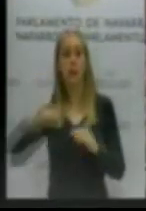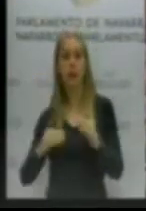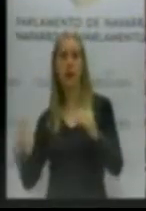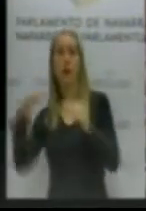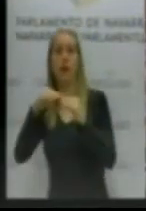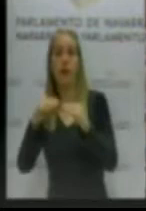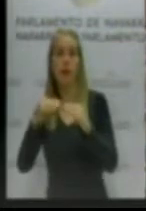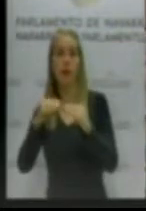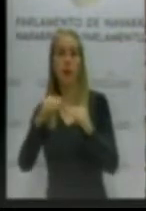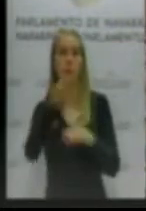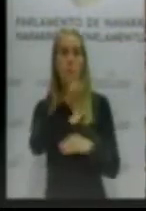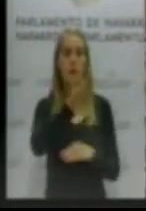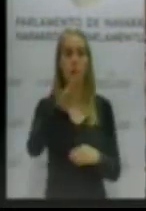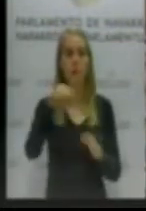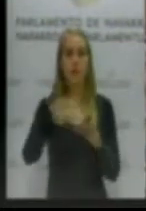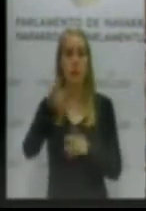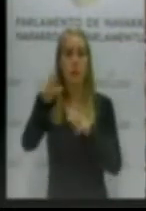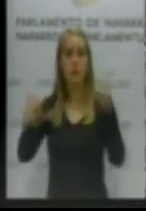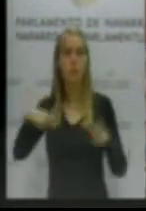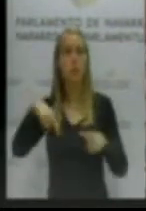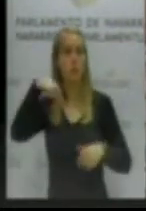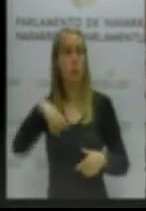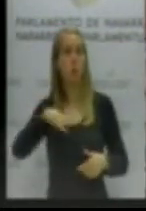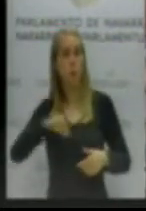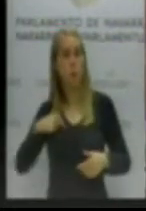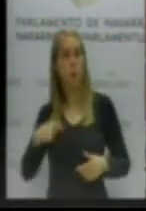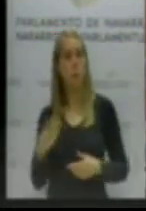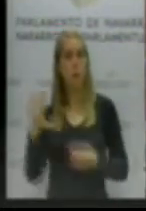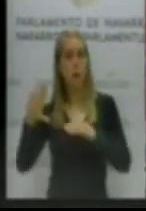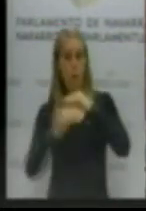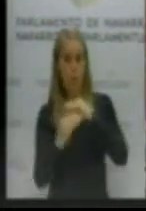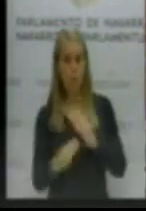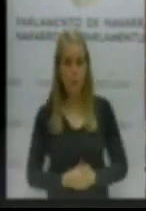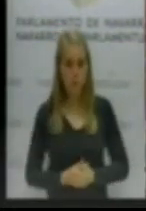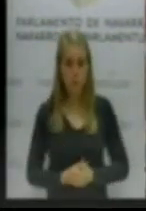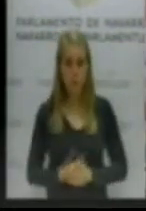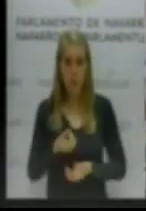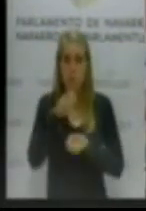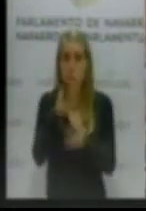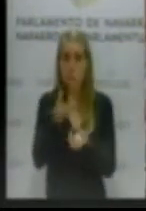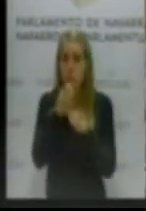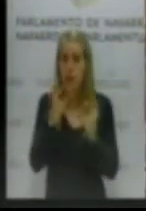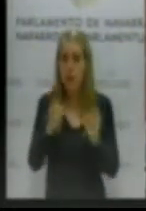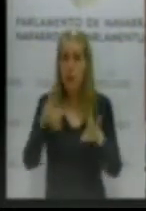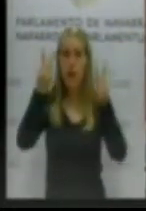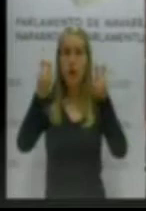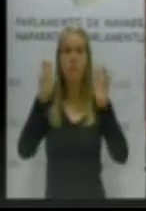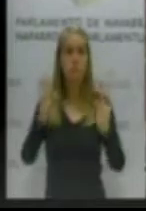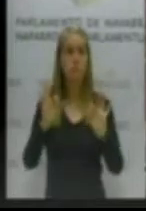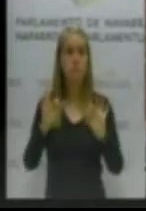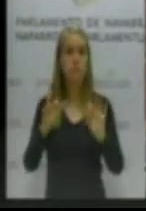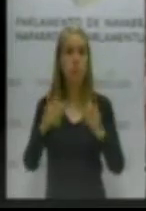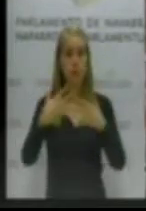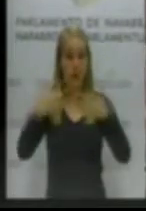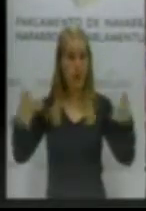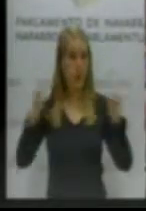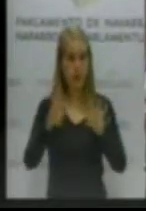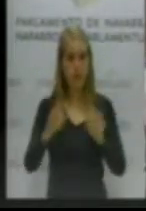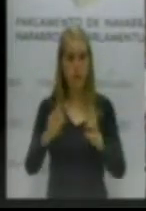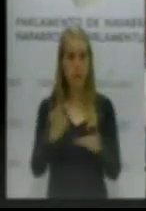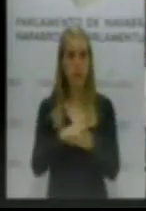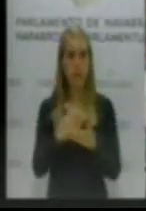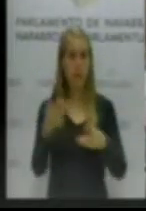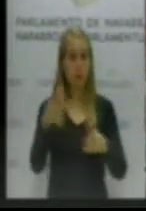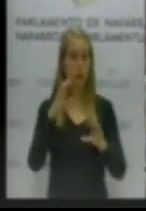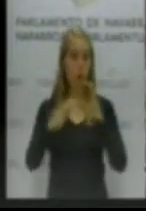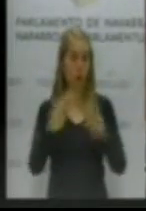personas que hoy se pueden beneficiar de este cumplimiento. Eso es lo que decían sus declaraciones literales entrecomilladas leídas en medios de comunicación.